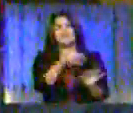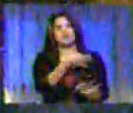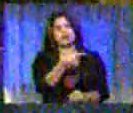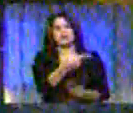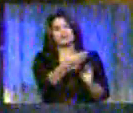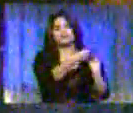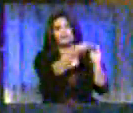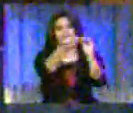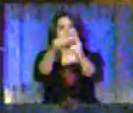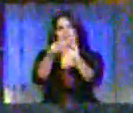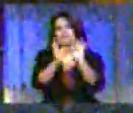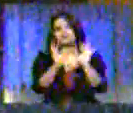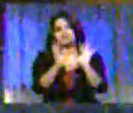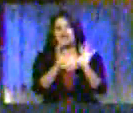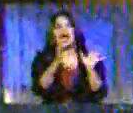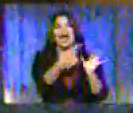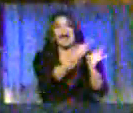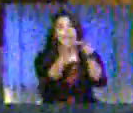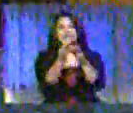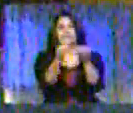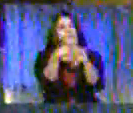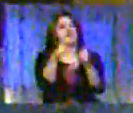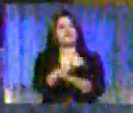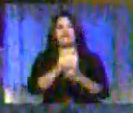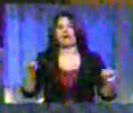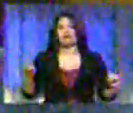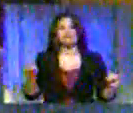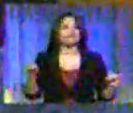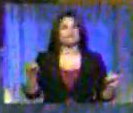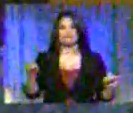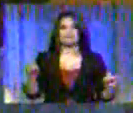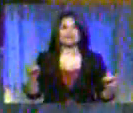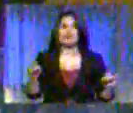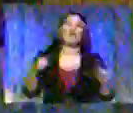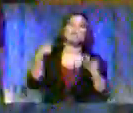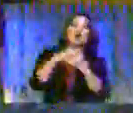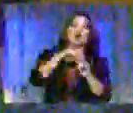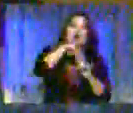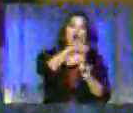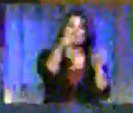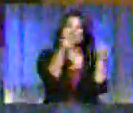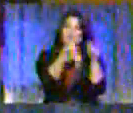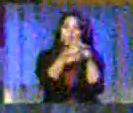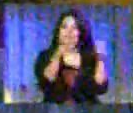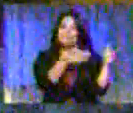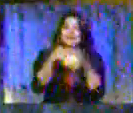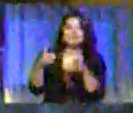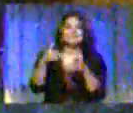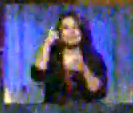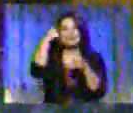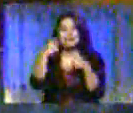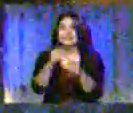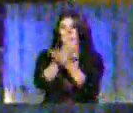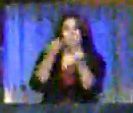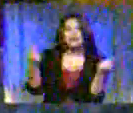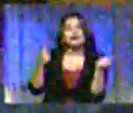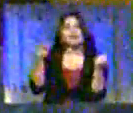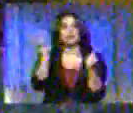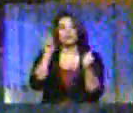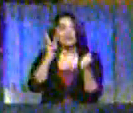Triple Alianza fallida y el Plan Cóndor para desaparecer a la Venezuela bolivariana